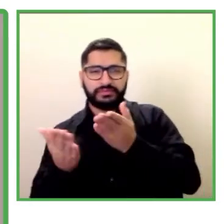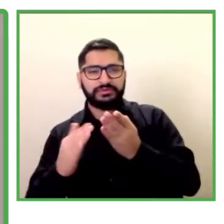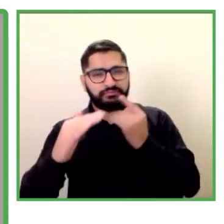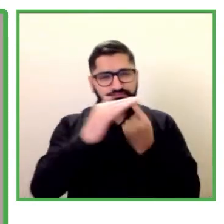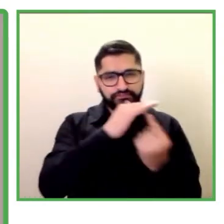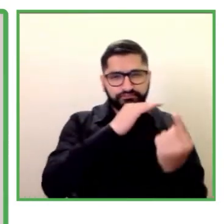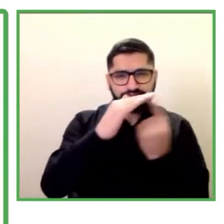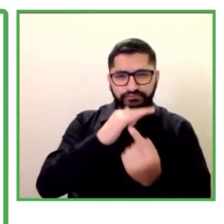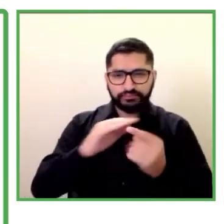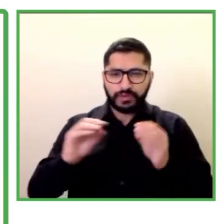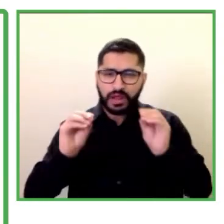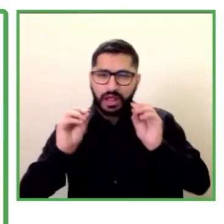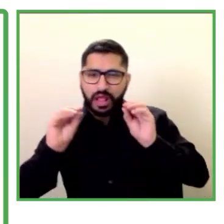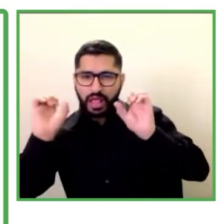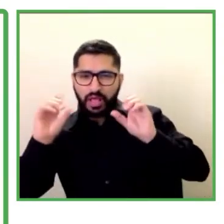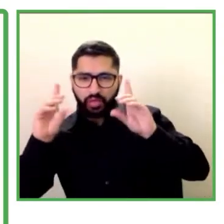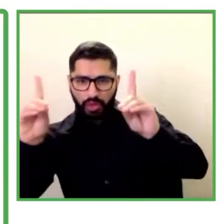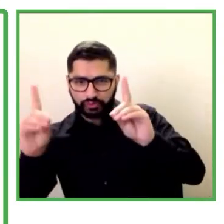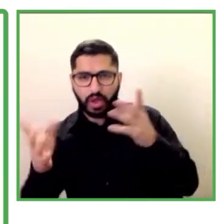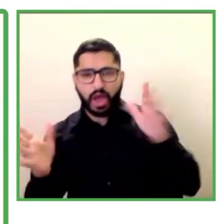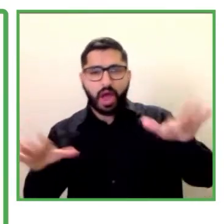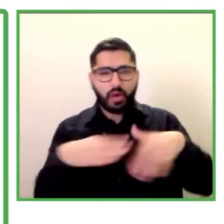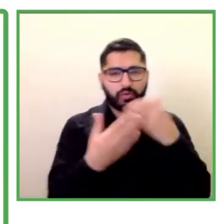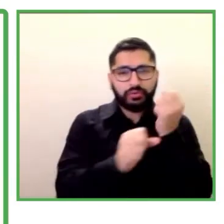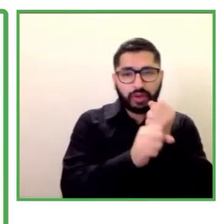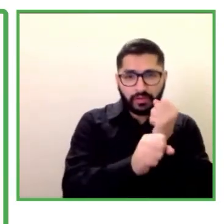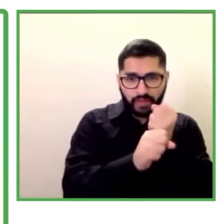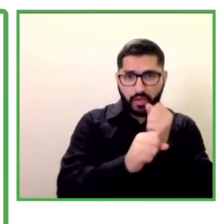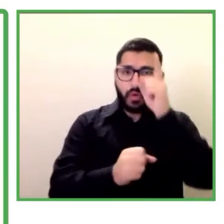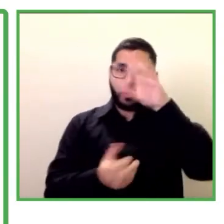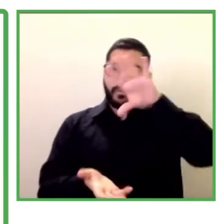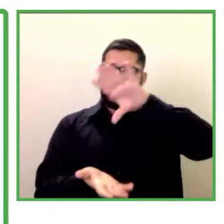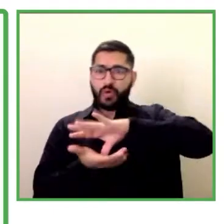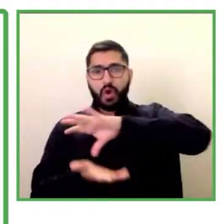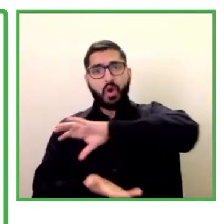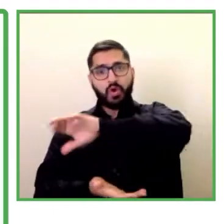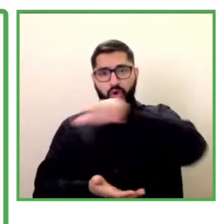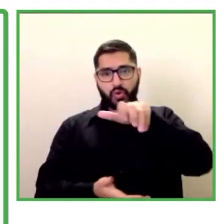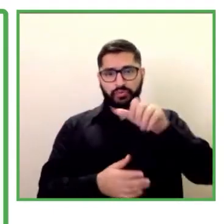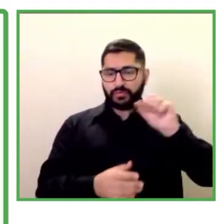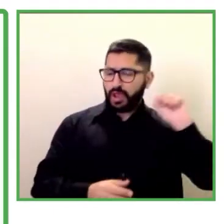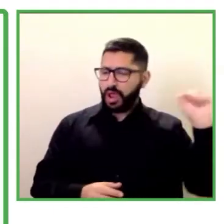logramos un país donde todas las personas tengamos las mismas oportunidades?